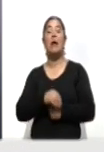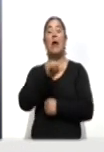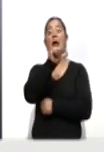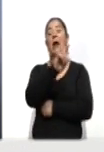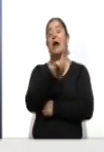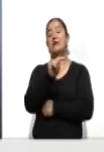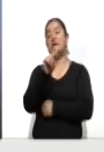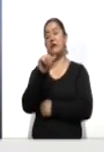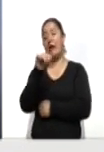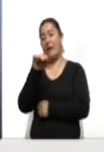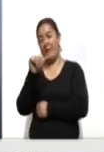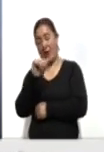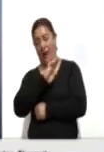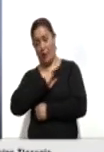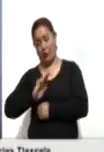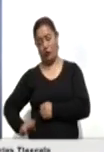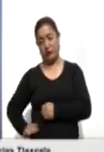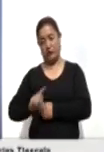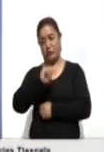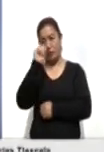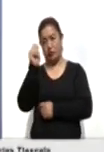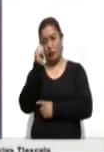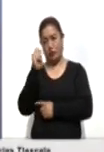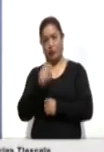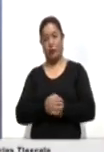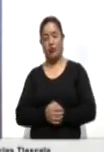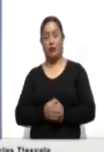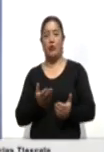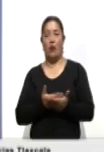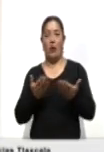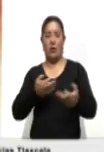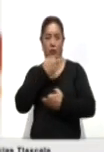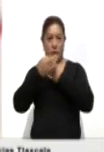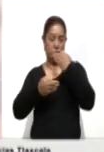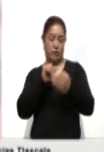municipio de Teolocholco. A Anorales, Ahora Noticias.